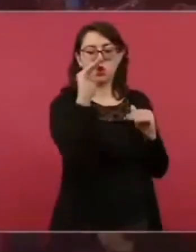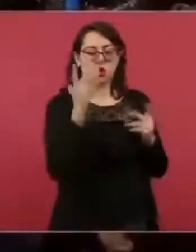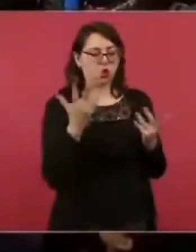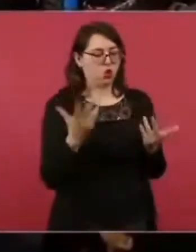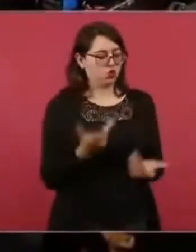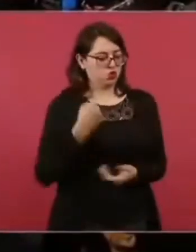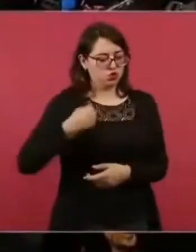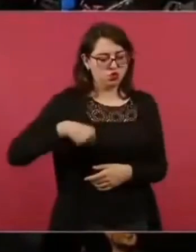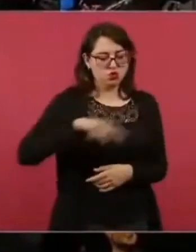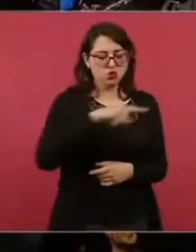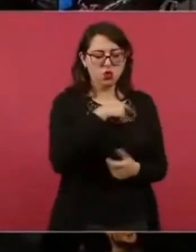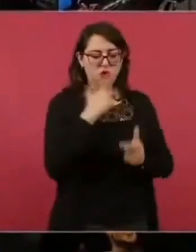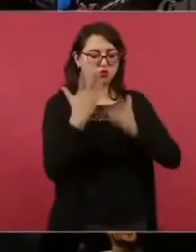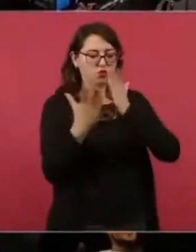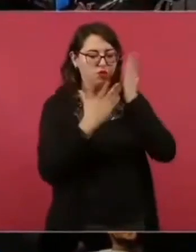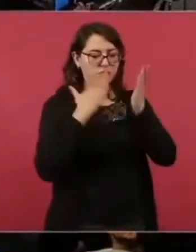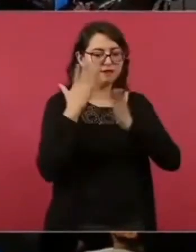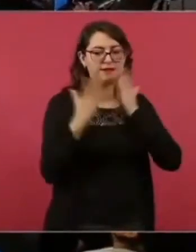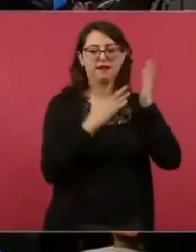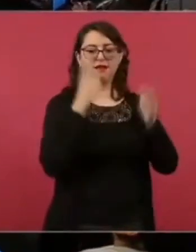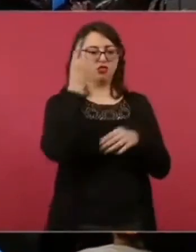doctores